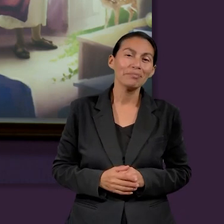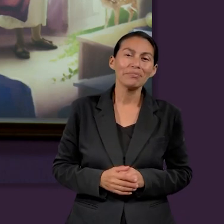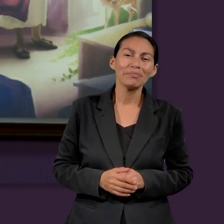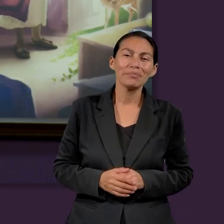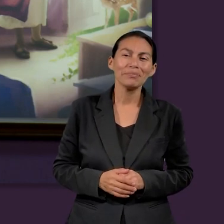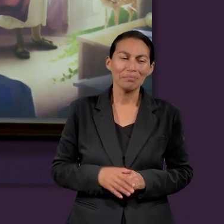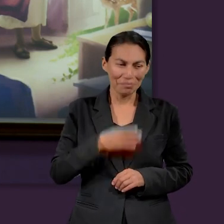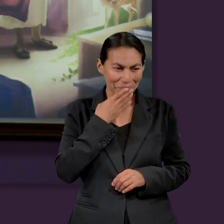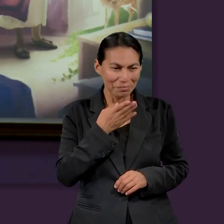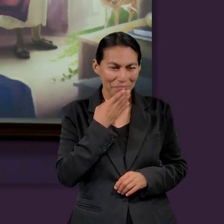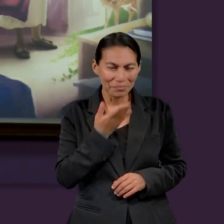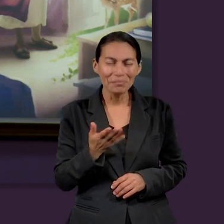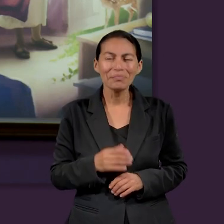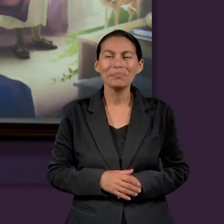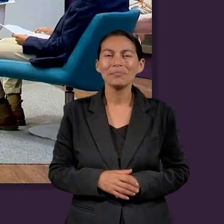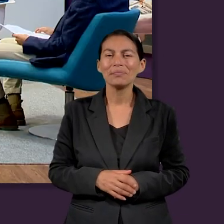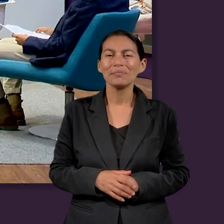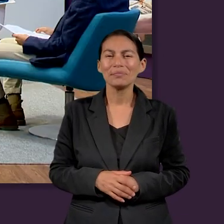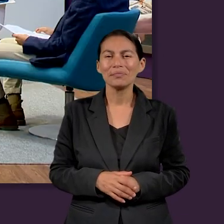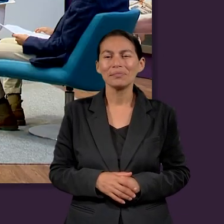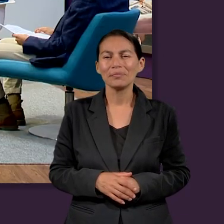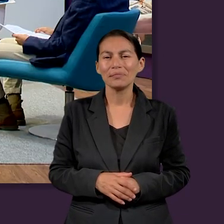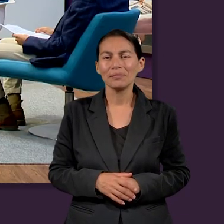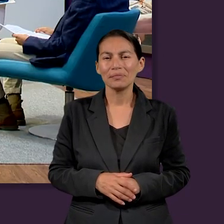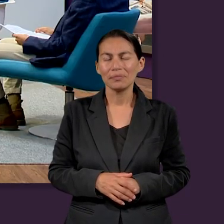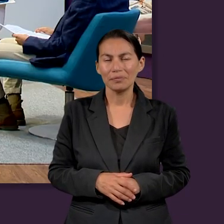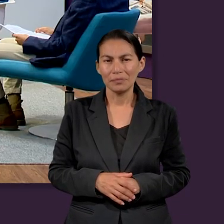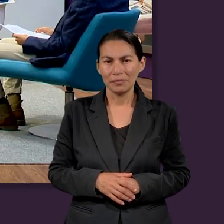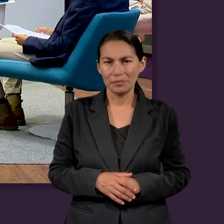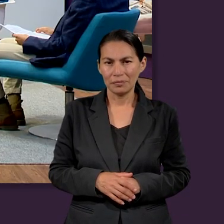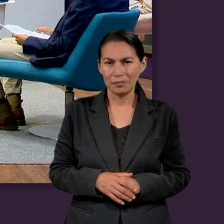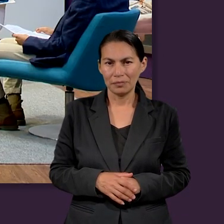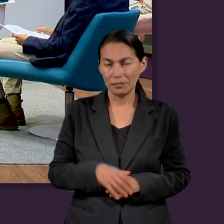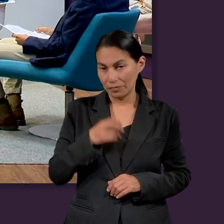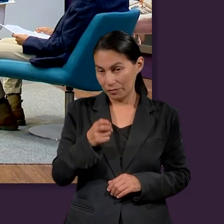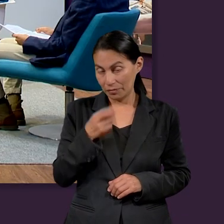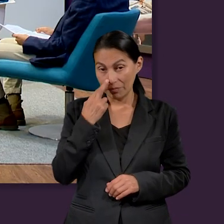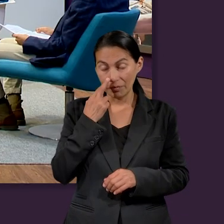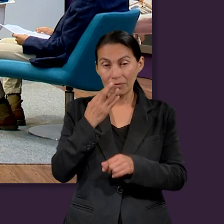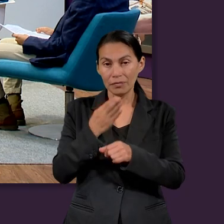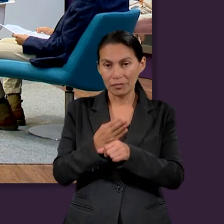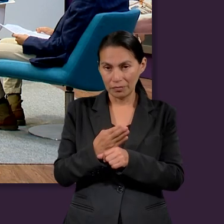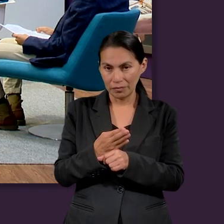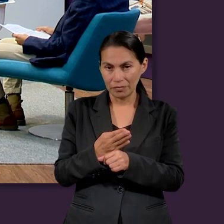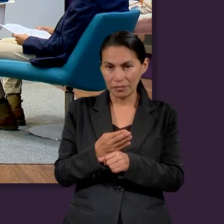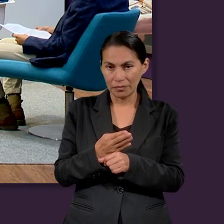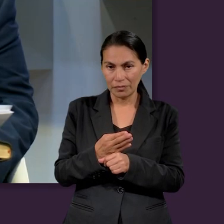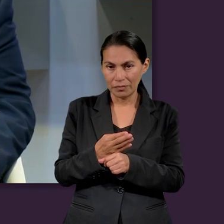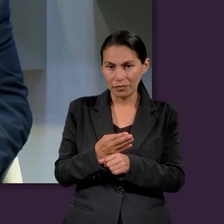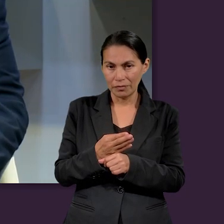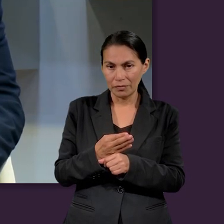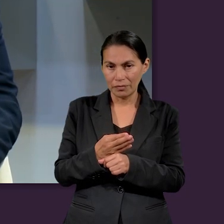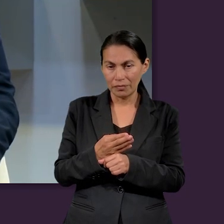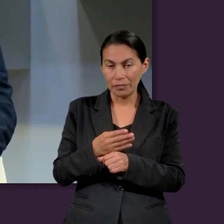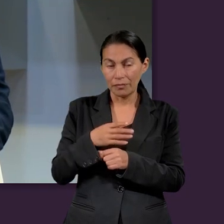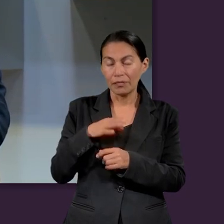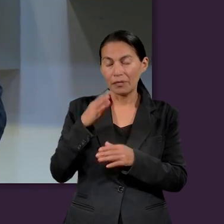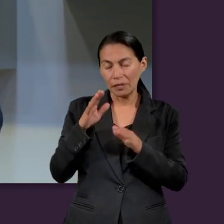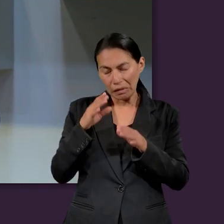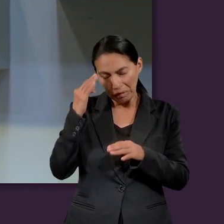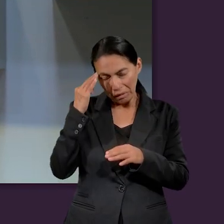pues, lo que Dios planificó para su futuro. Y, pues, ya. Ok, ¿no? Está muy bien. Bien,